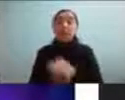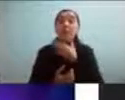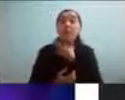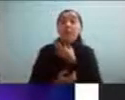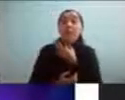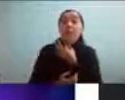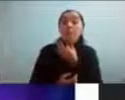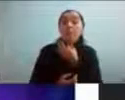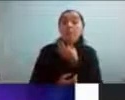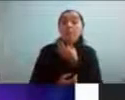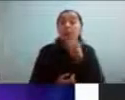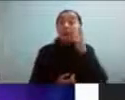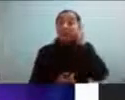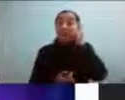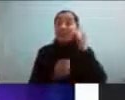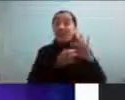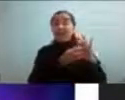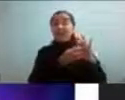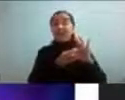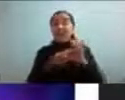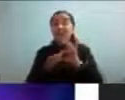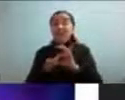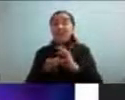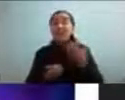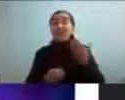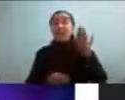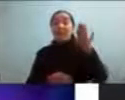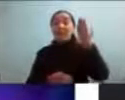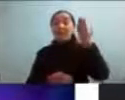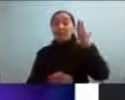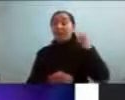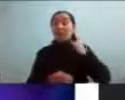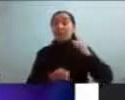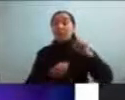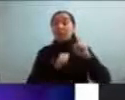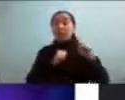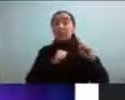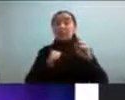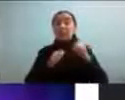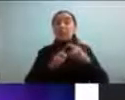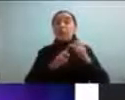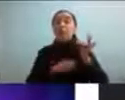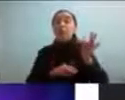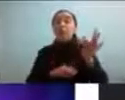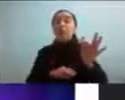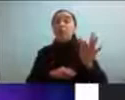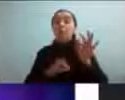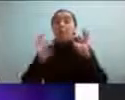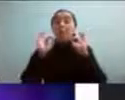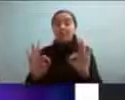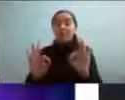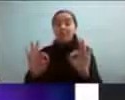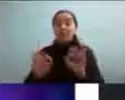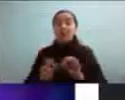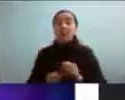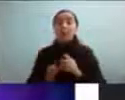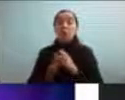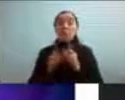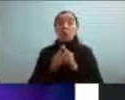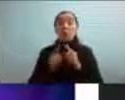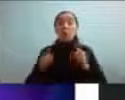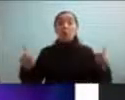me gusta esta frase que dice el pasado siempre es tenso y el futuro perfecto es una frase que en este momento del mundo